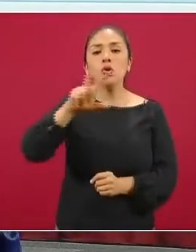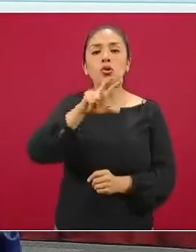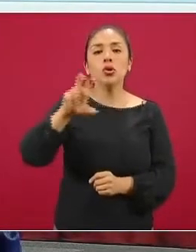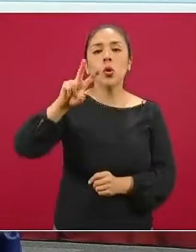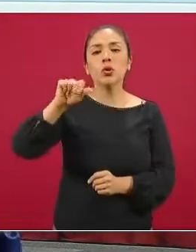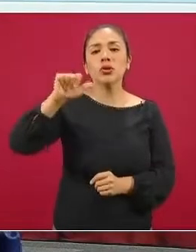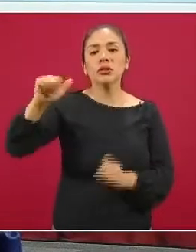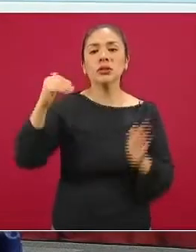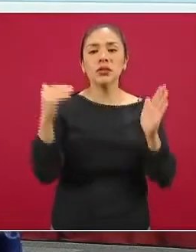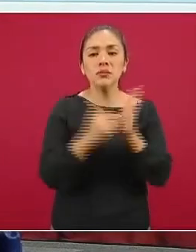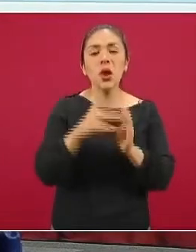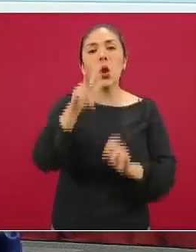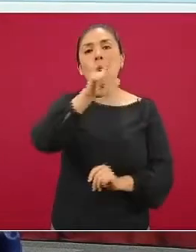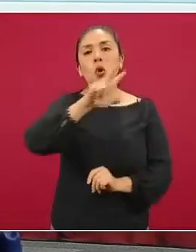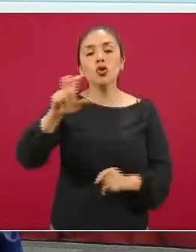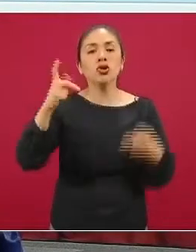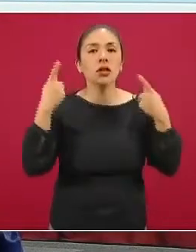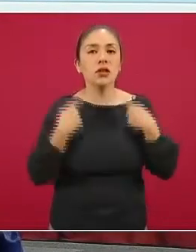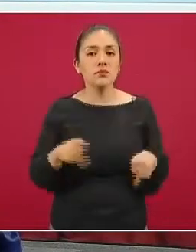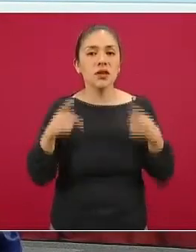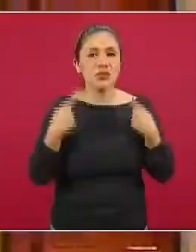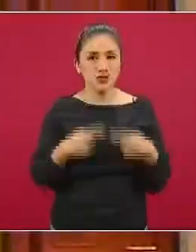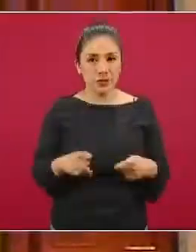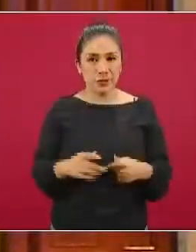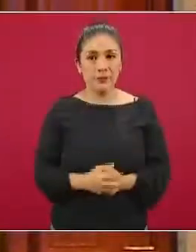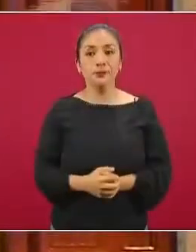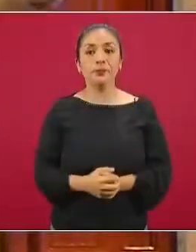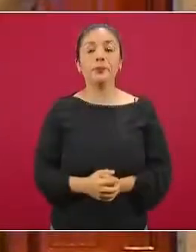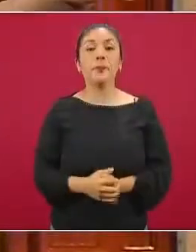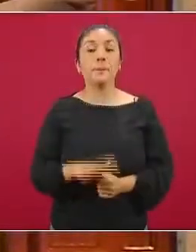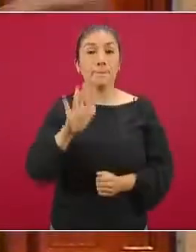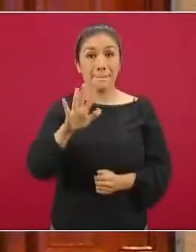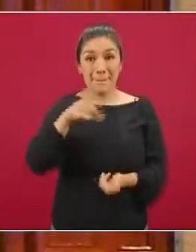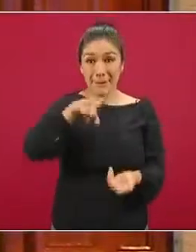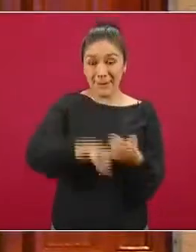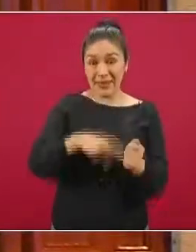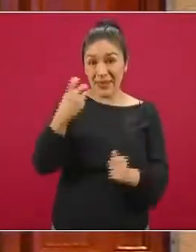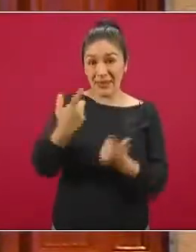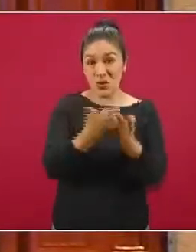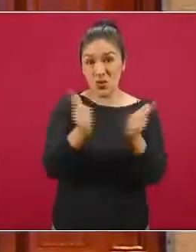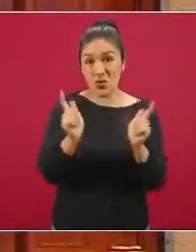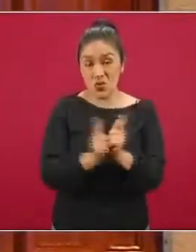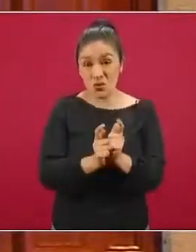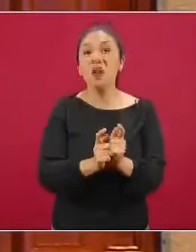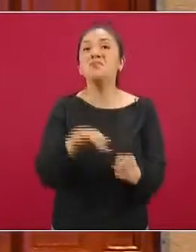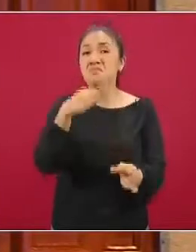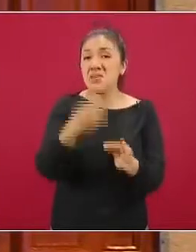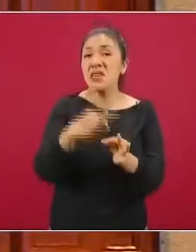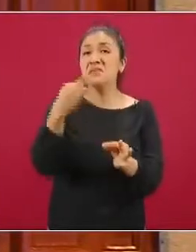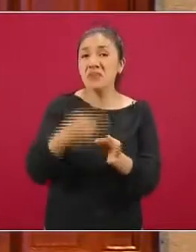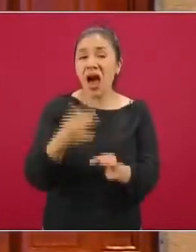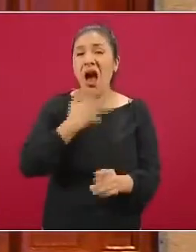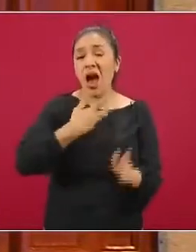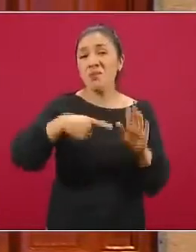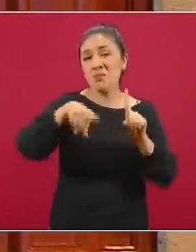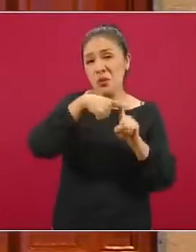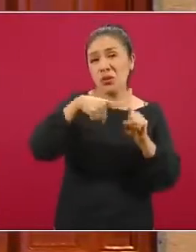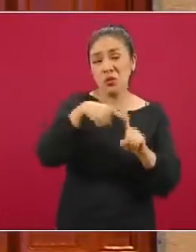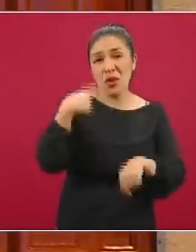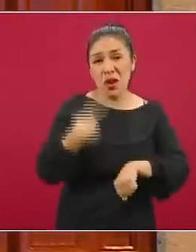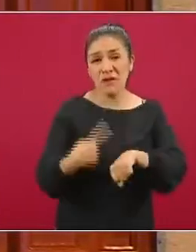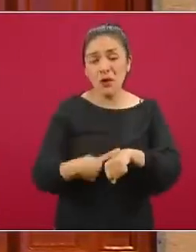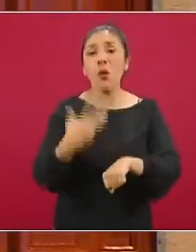ochenta y seis mil ochocientas personas. Dentro de este grupo de casos confirmados se encuentran también